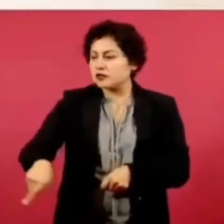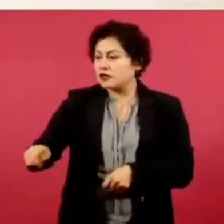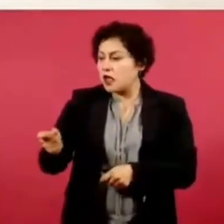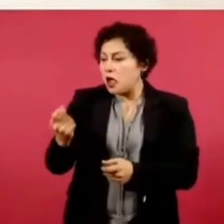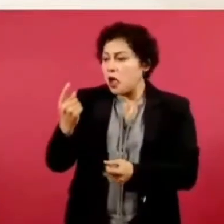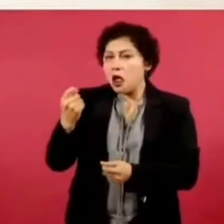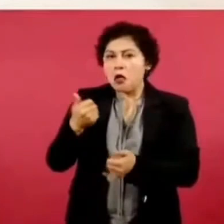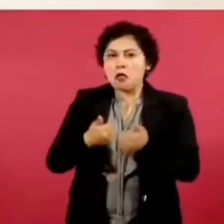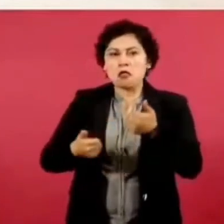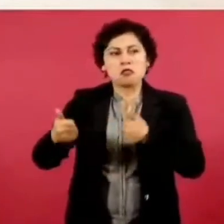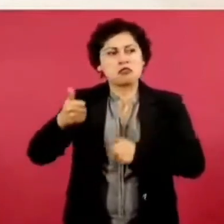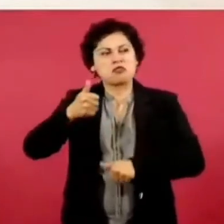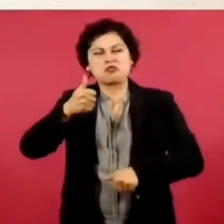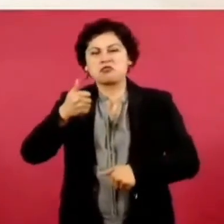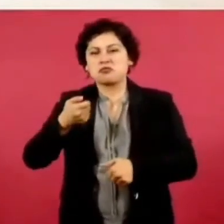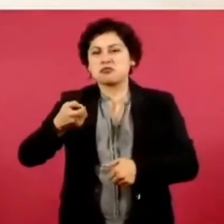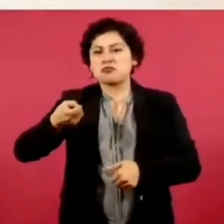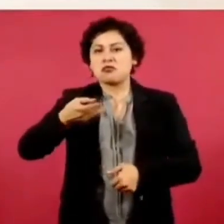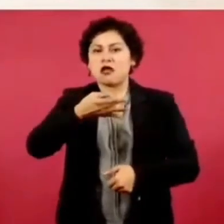del interés público.